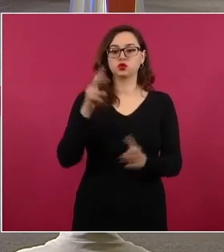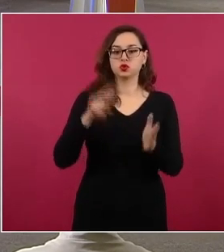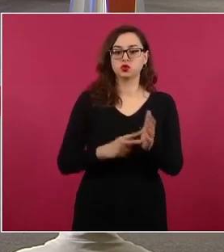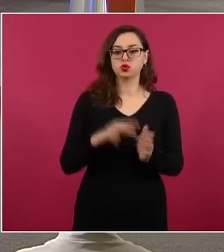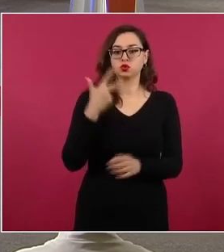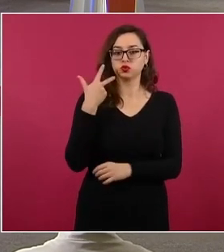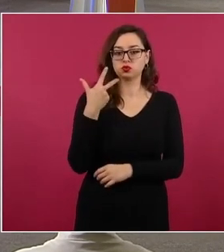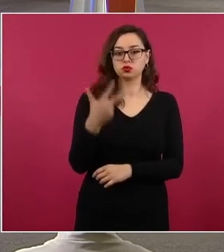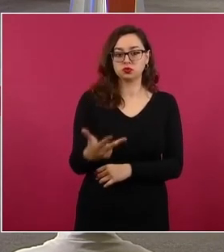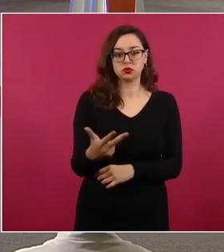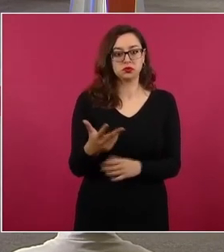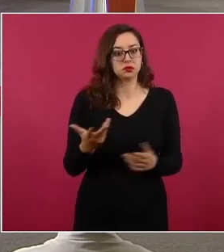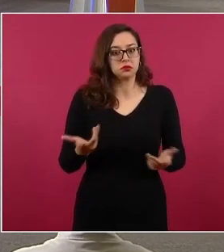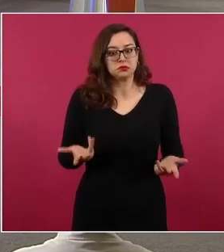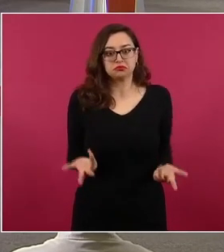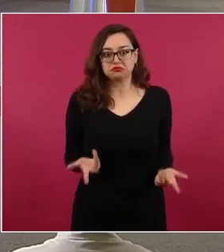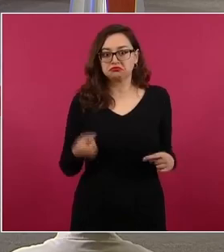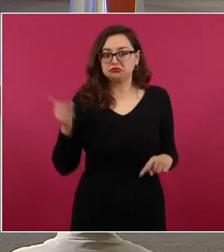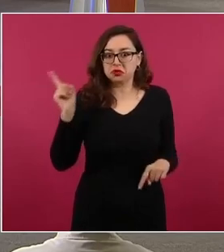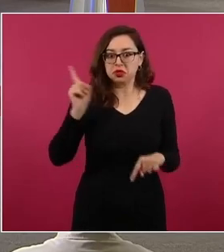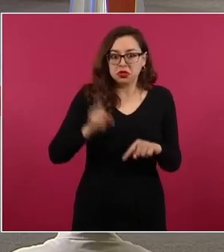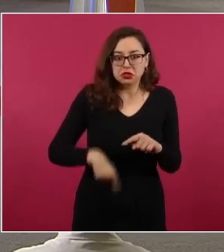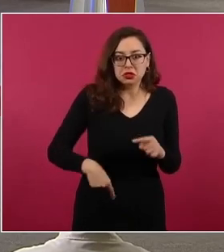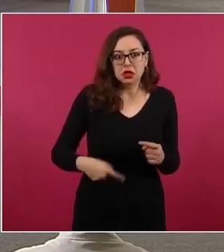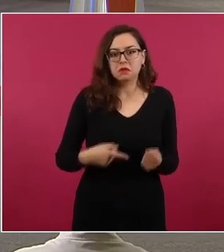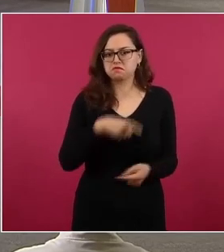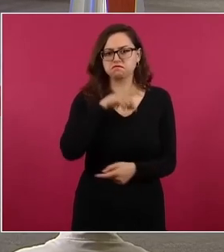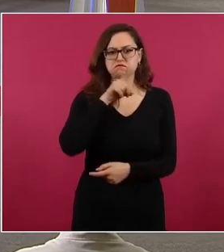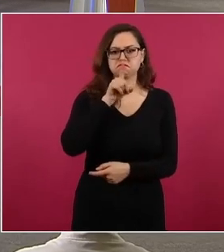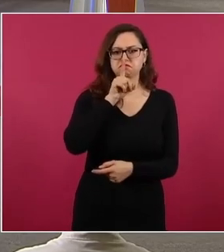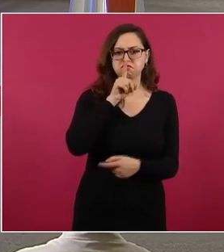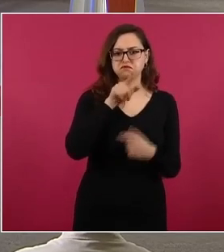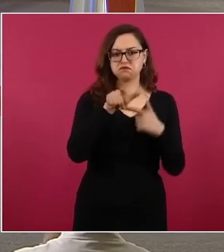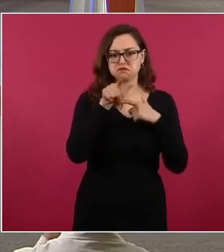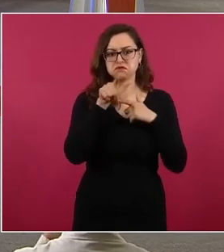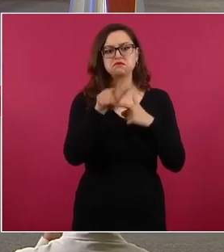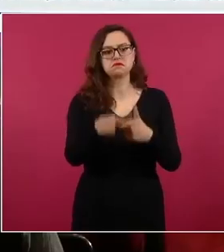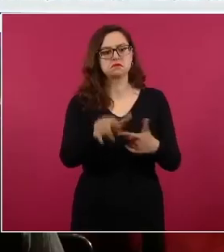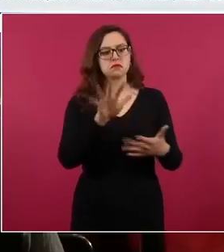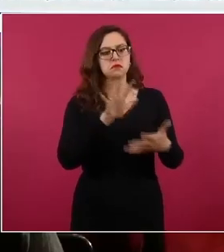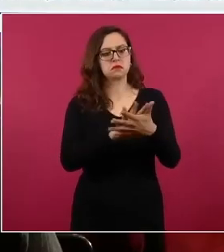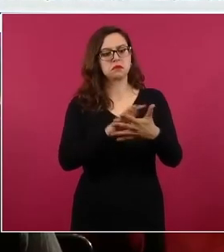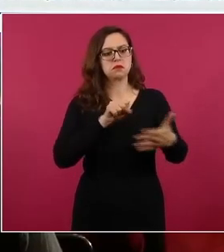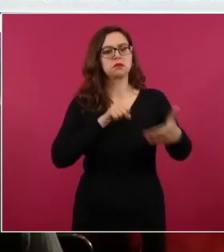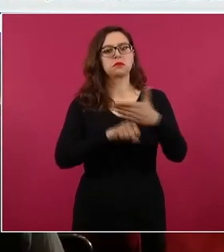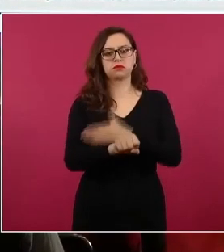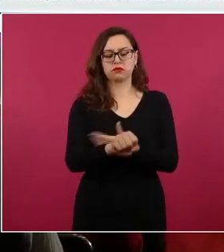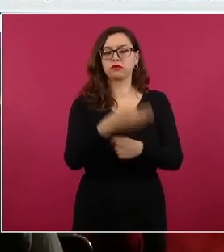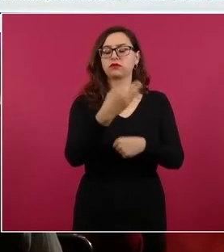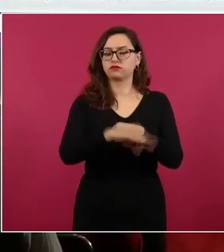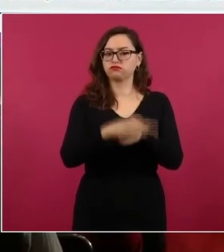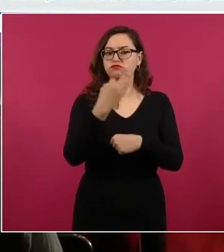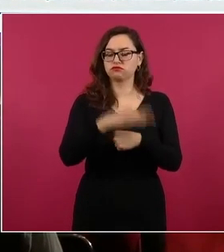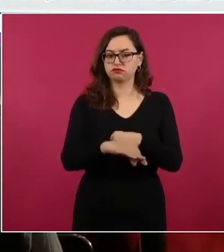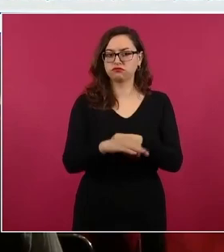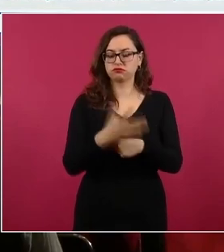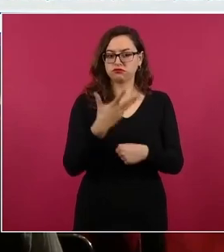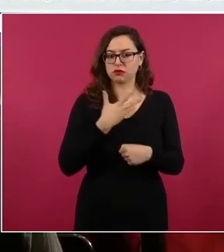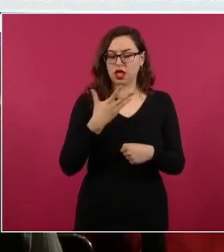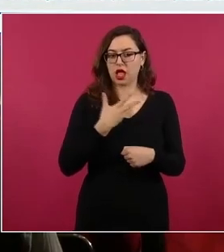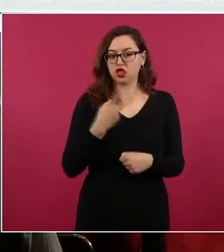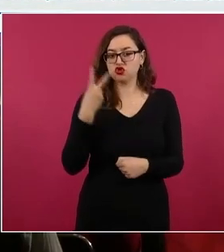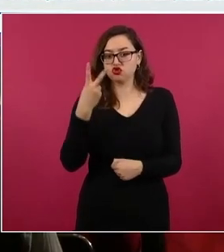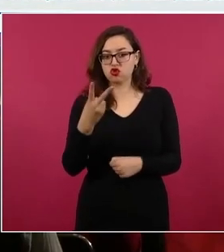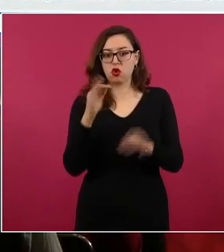mantener la prisión preventiva como una medida cautelar y se subdivide en dos tipos de prisión